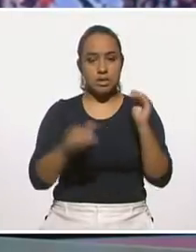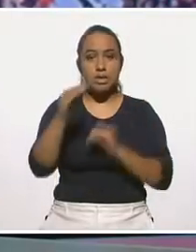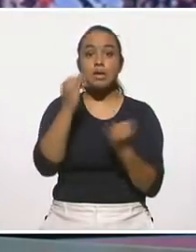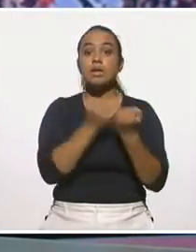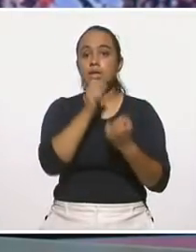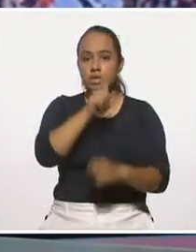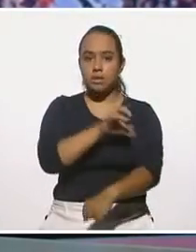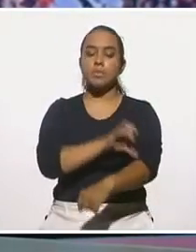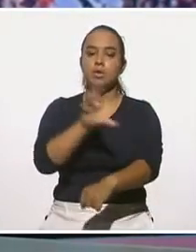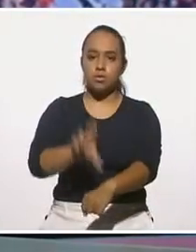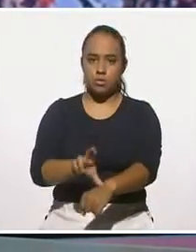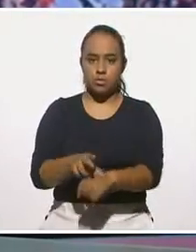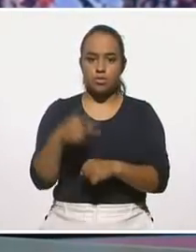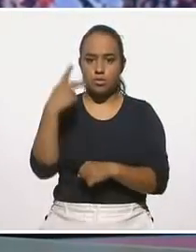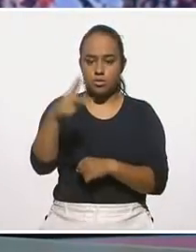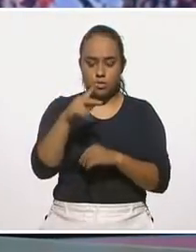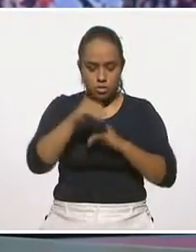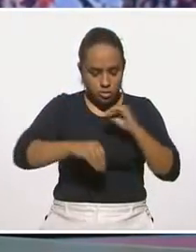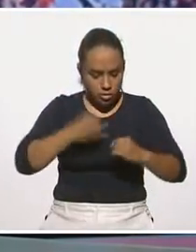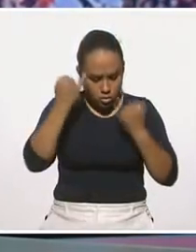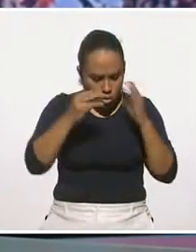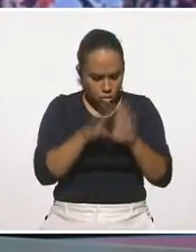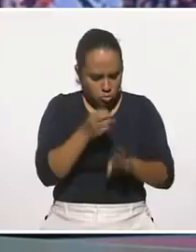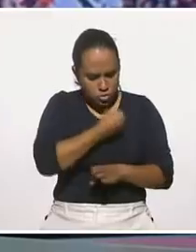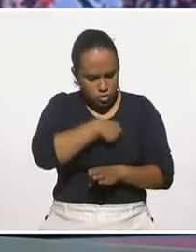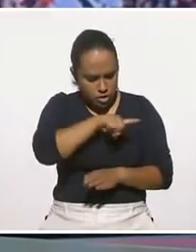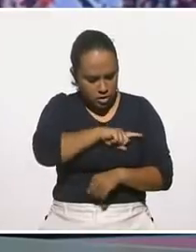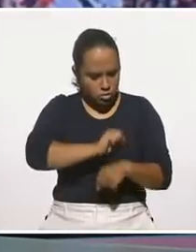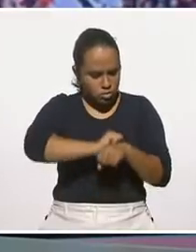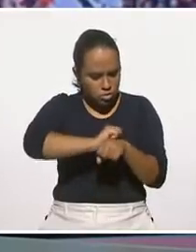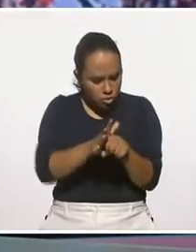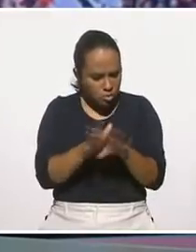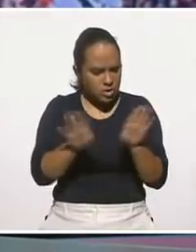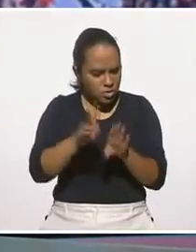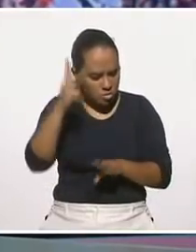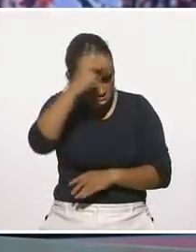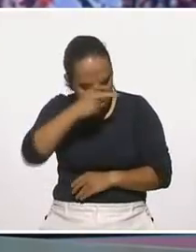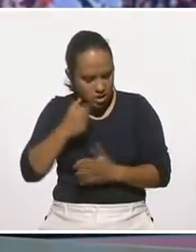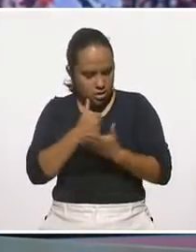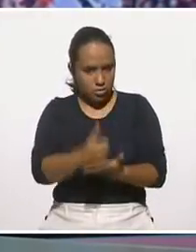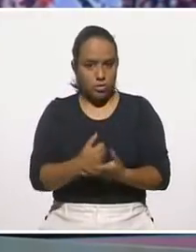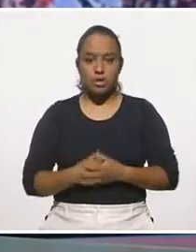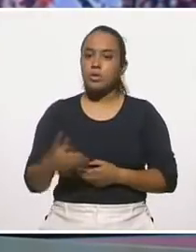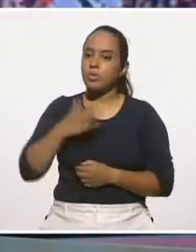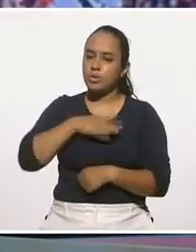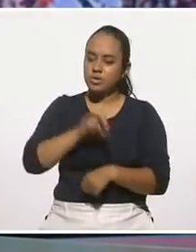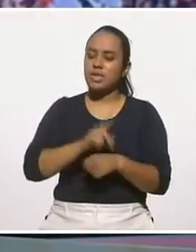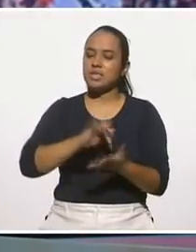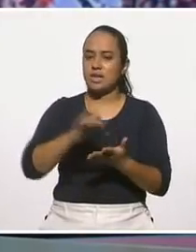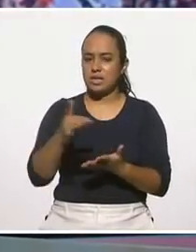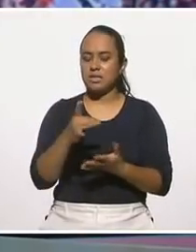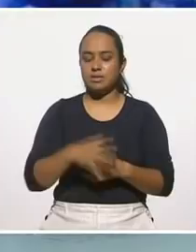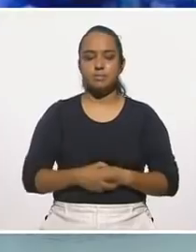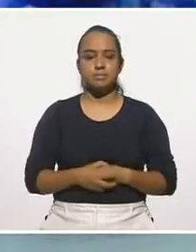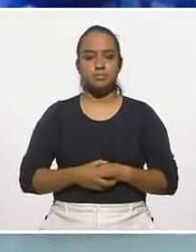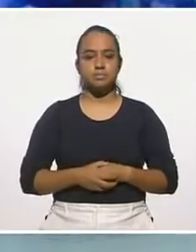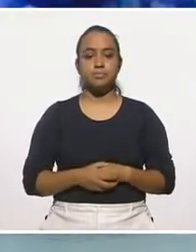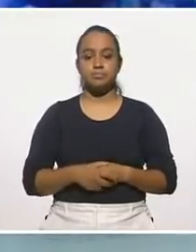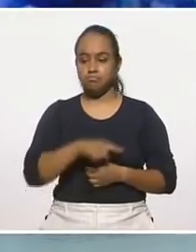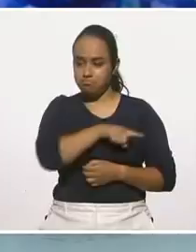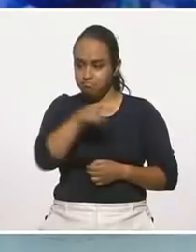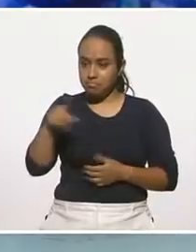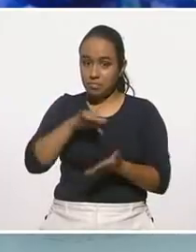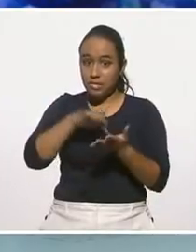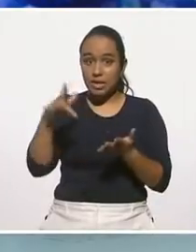es coordinador operativo de la Estrategia de Salud Mental COVID-19. Hola, José. Muy buenos días. Qué gusto estar. Muchas gracias. Y les agradezco a todos